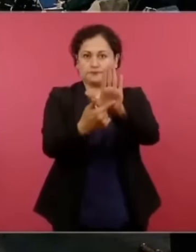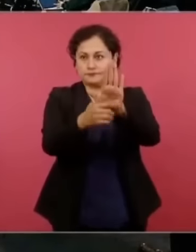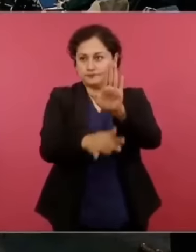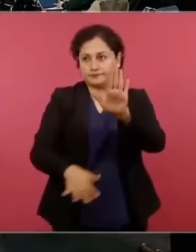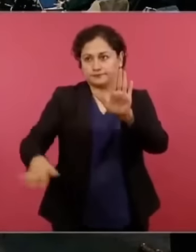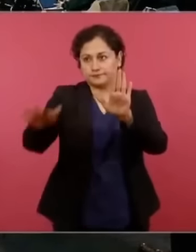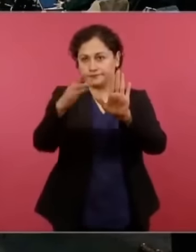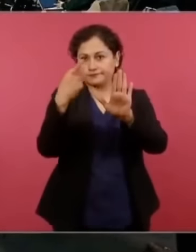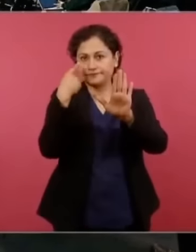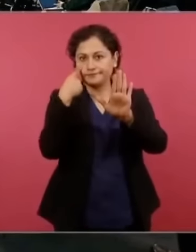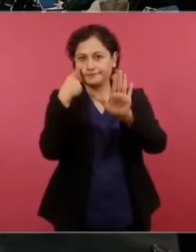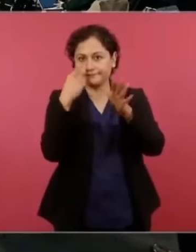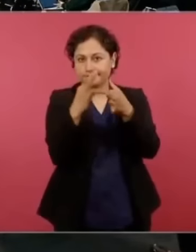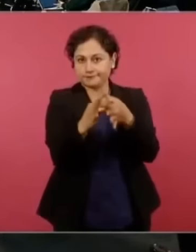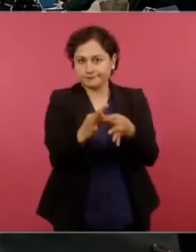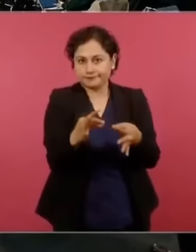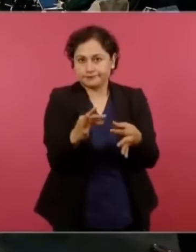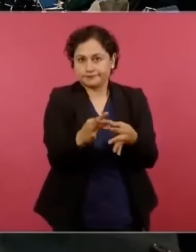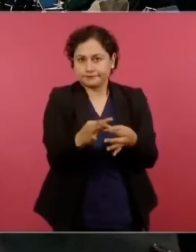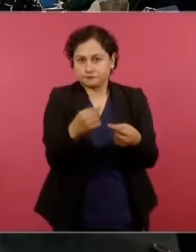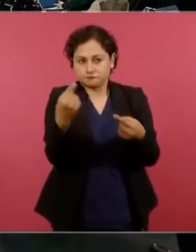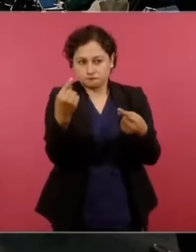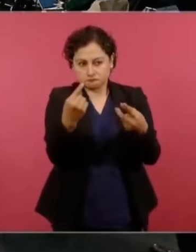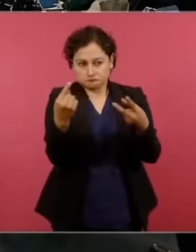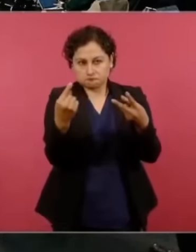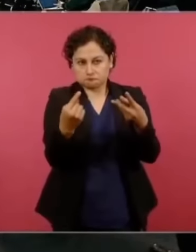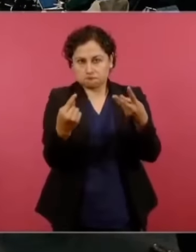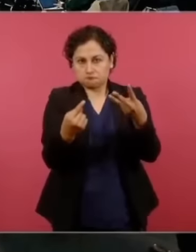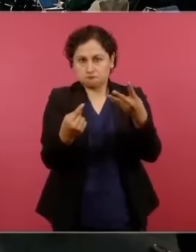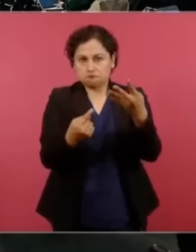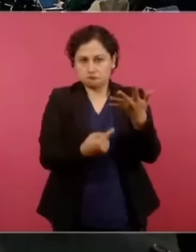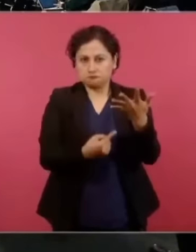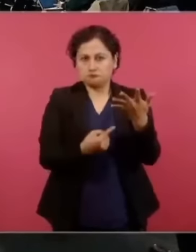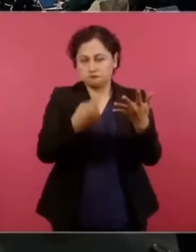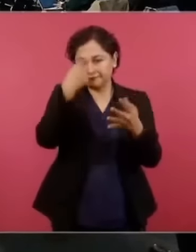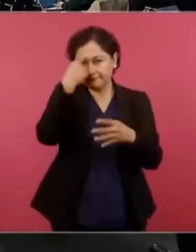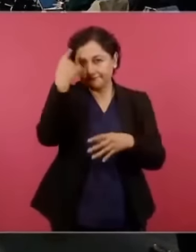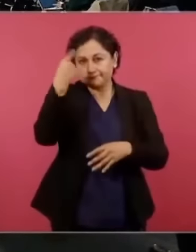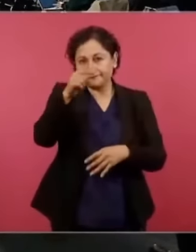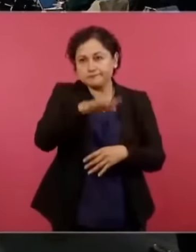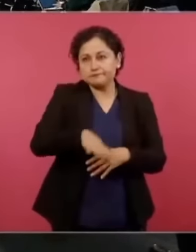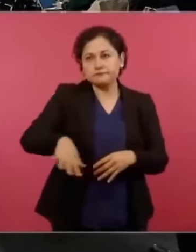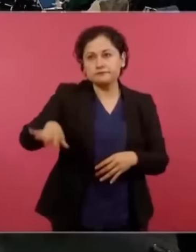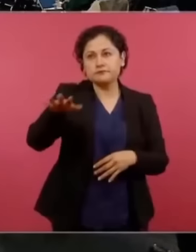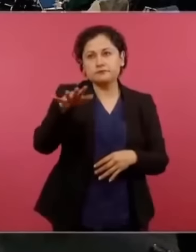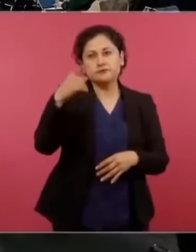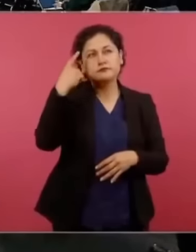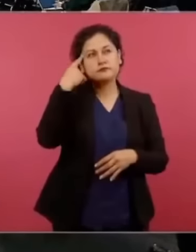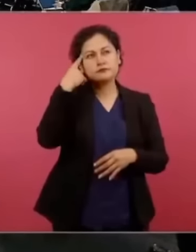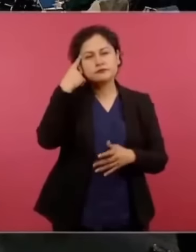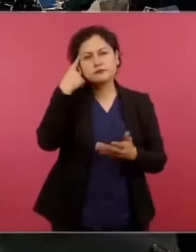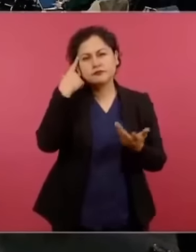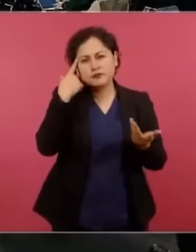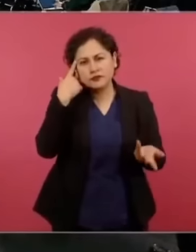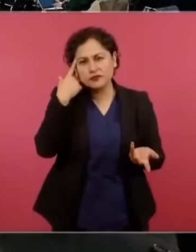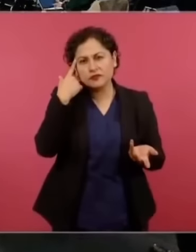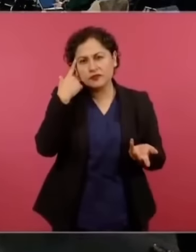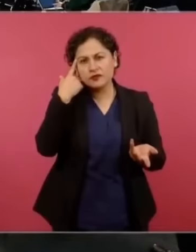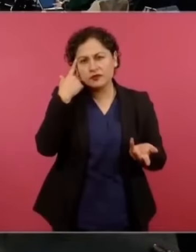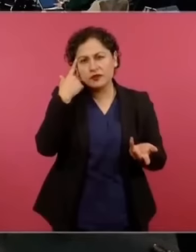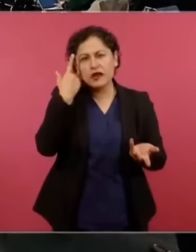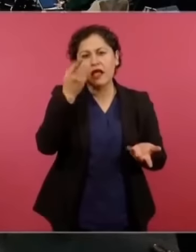cómo es el